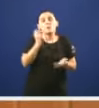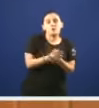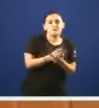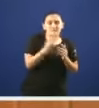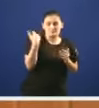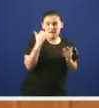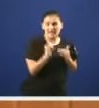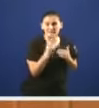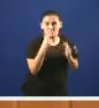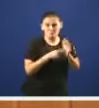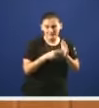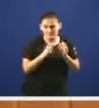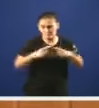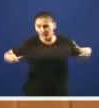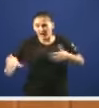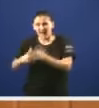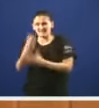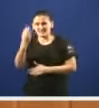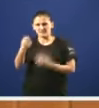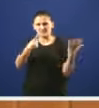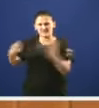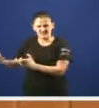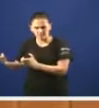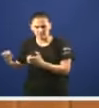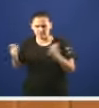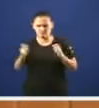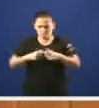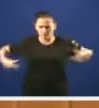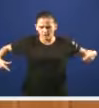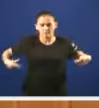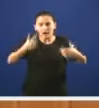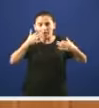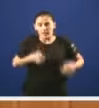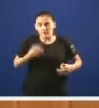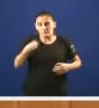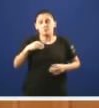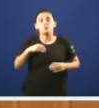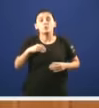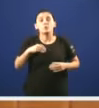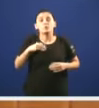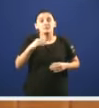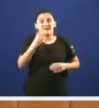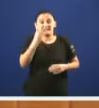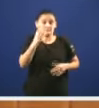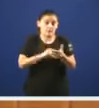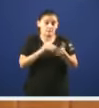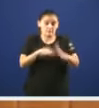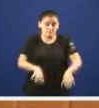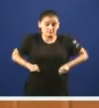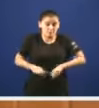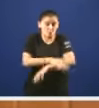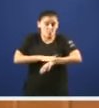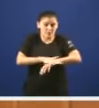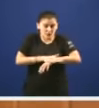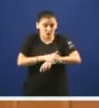.600 pero a realidade é que durante prácticamente o que eleva os tres gobernos de Núñez e